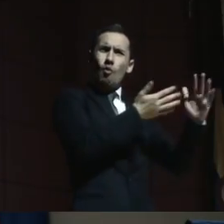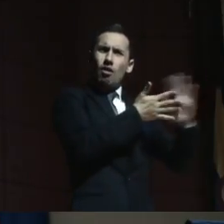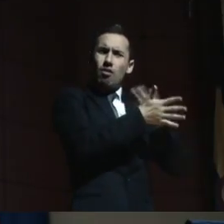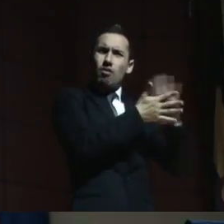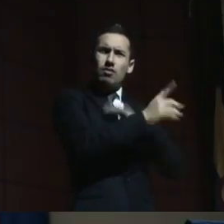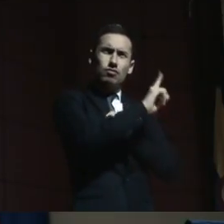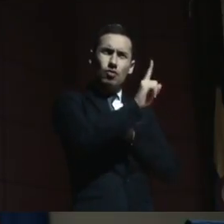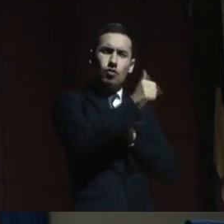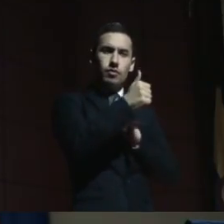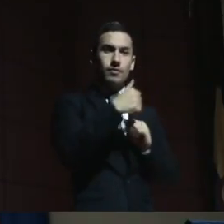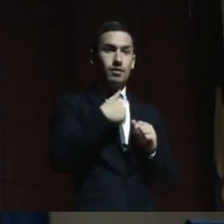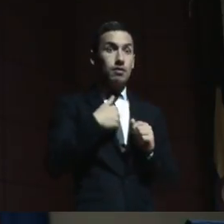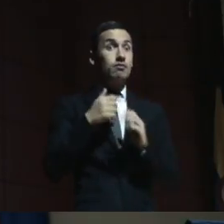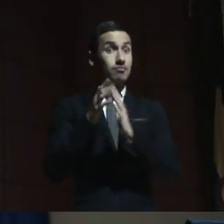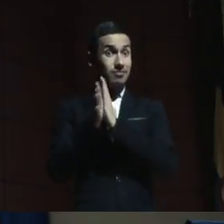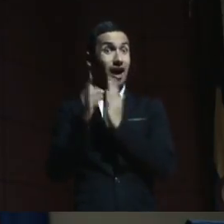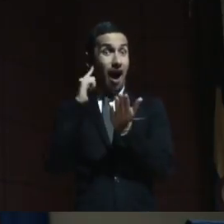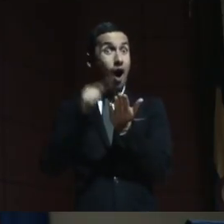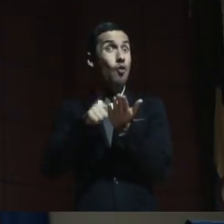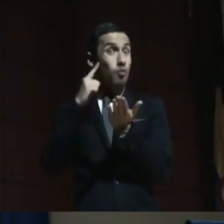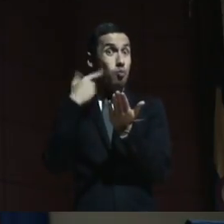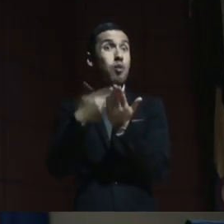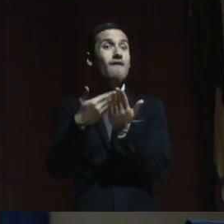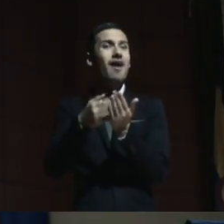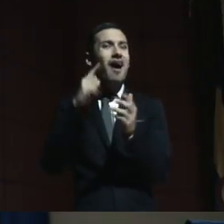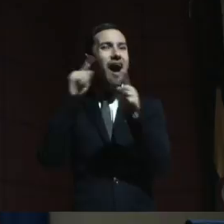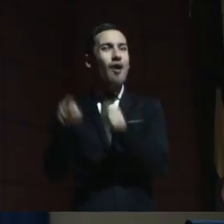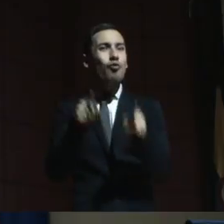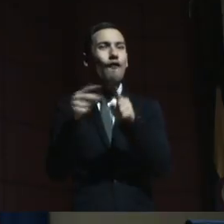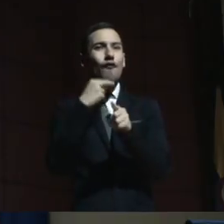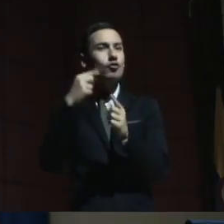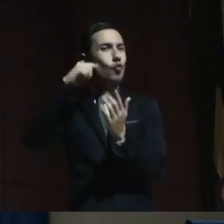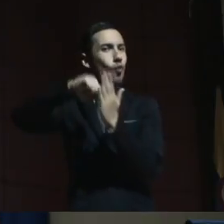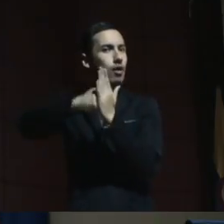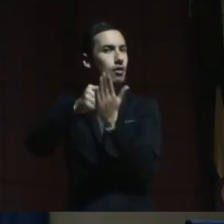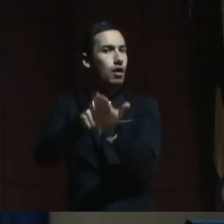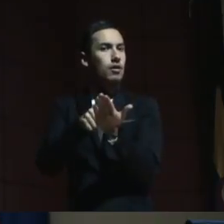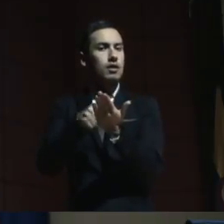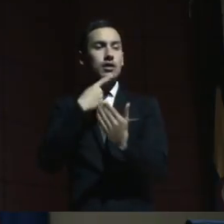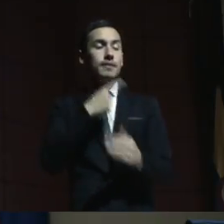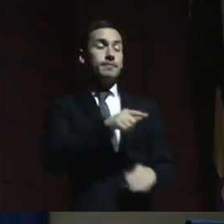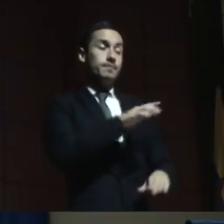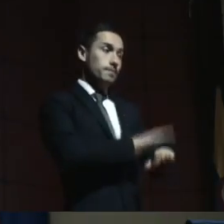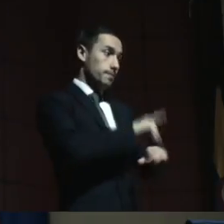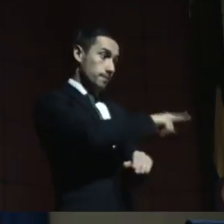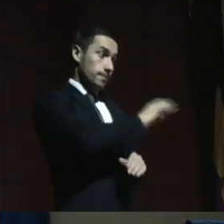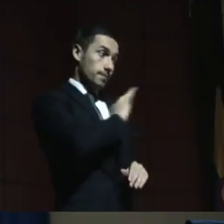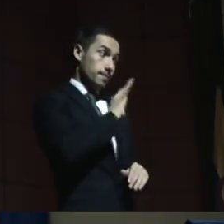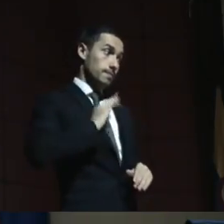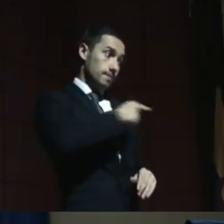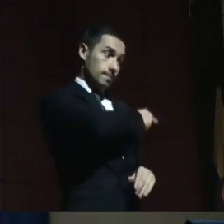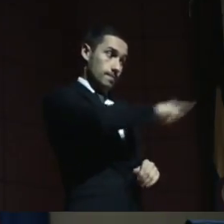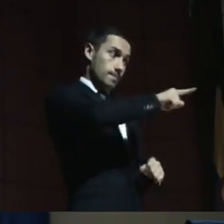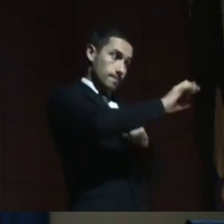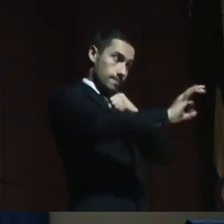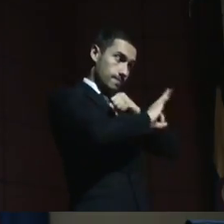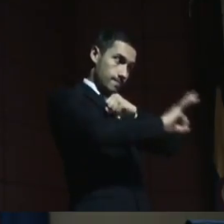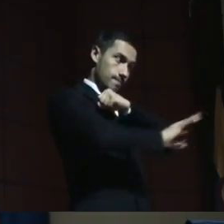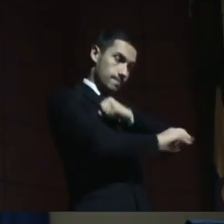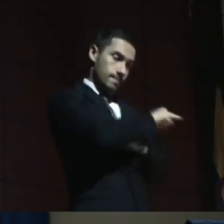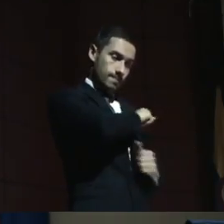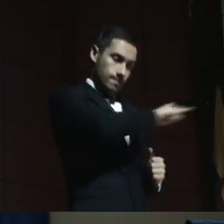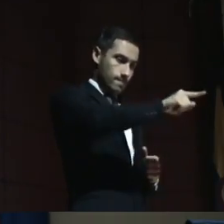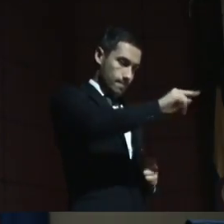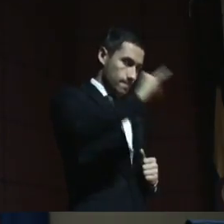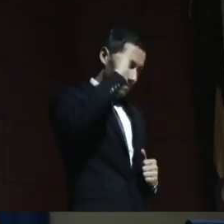con audios que tenemos, les dicen, mire, yo le voy a prescribir a usted un tratamiento psiquiátrico, usted tiene que ir al psicólogo, porque